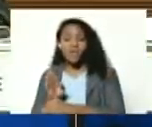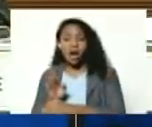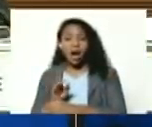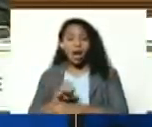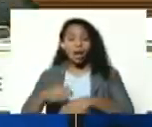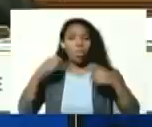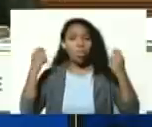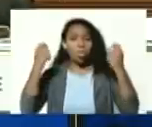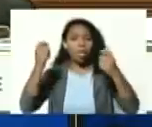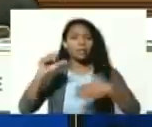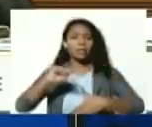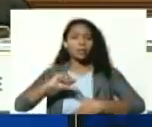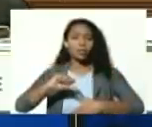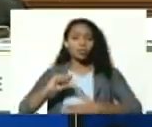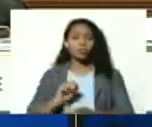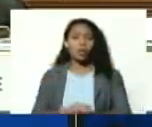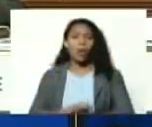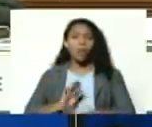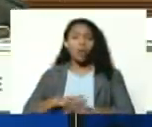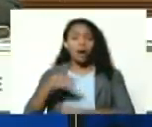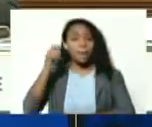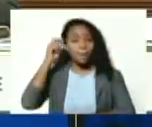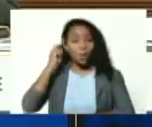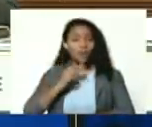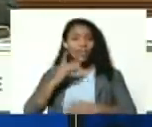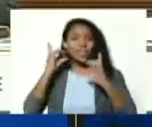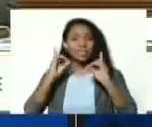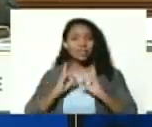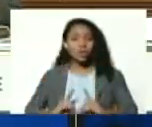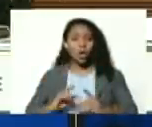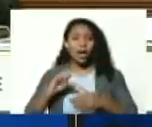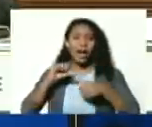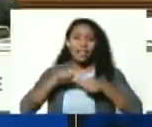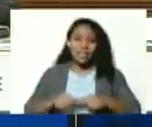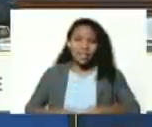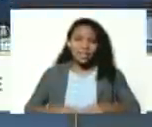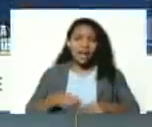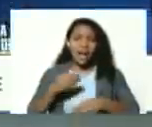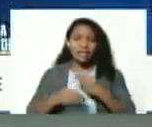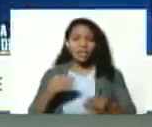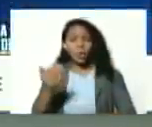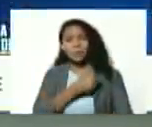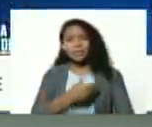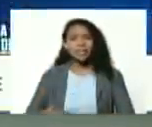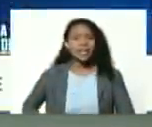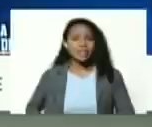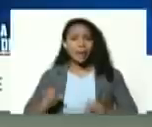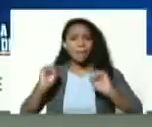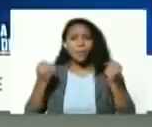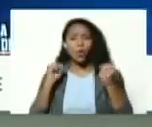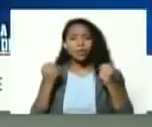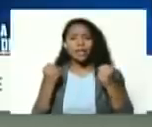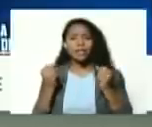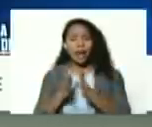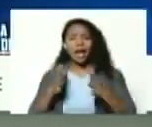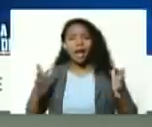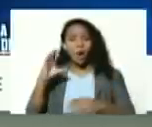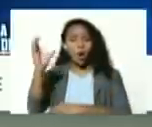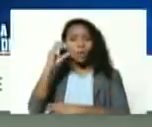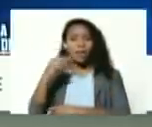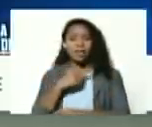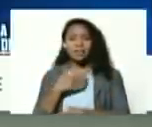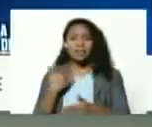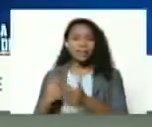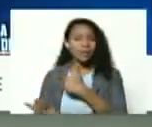¿por qué Bolívar decide en vez de quedarse ejerciendo la presidencia en Bogotá de la Gran Colombia decide